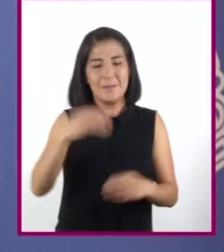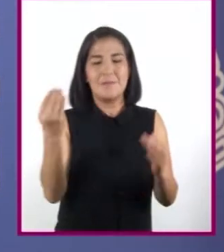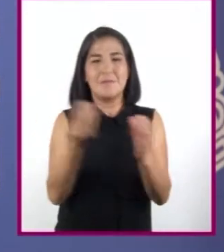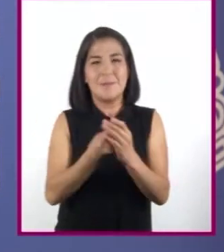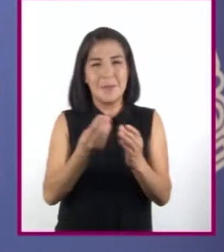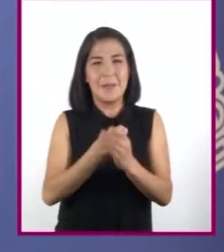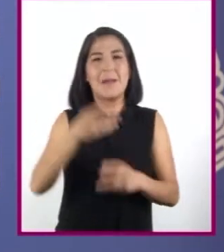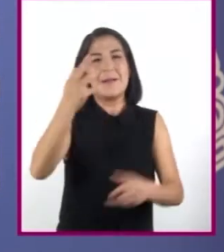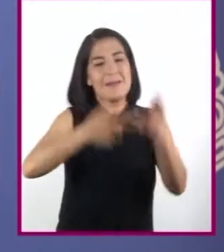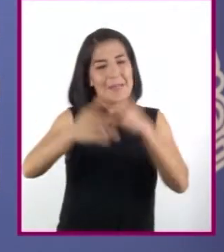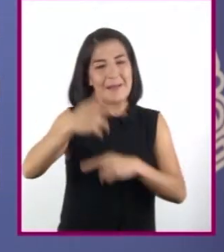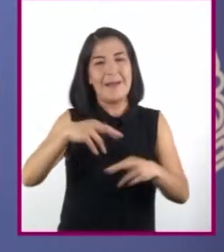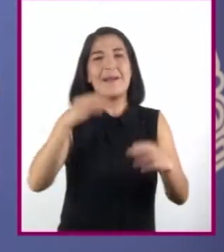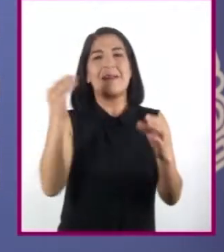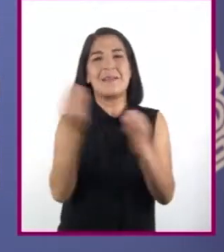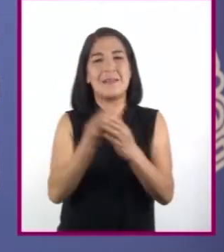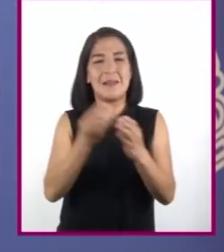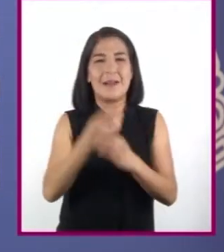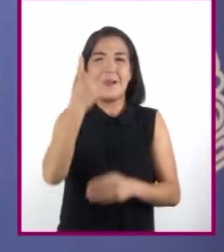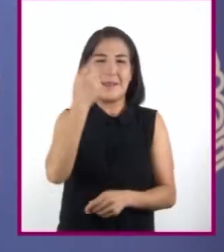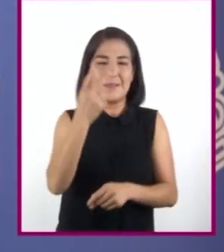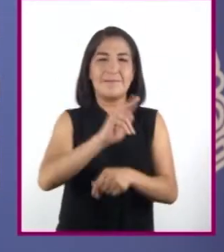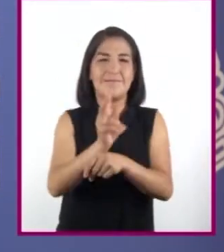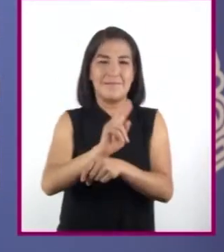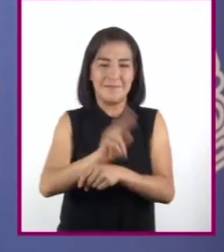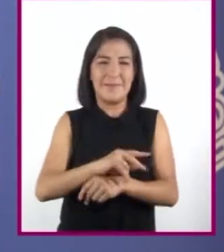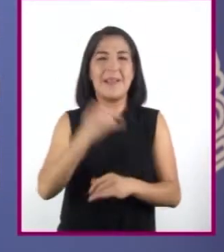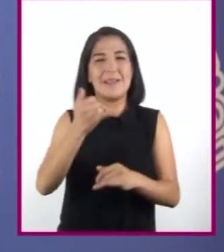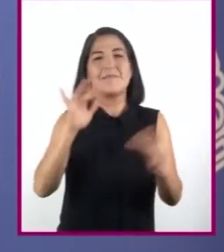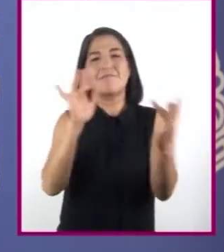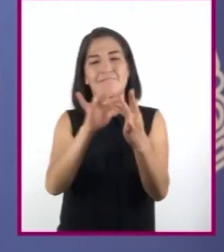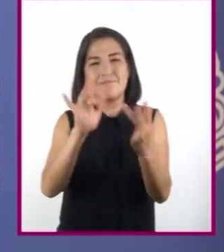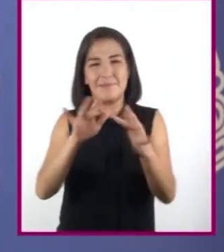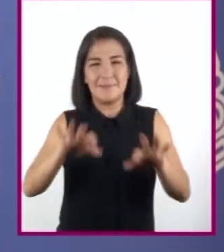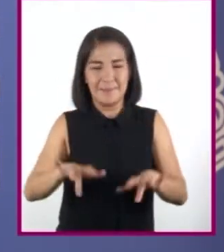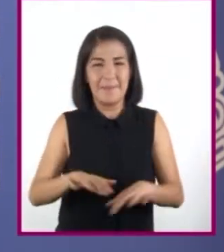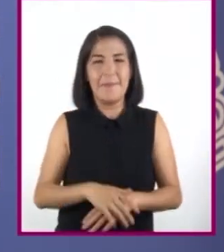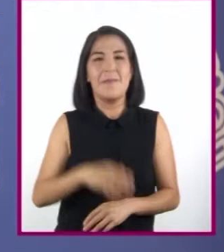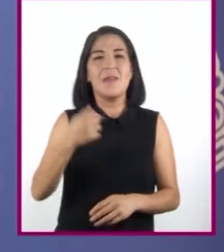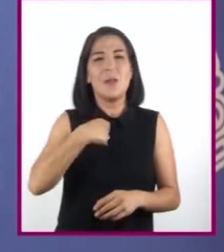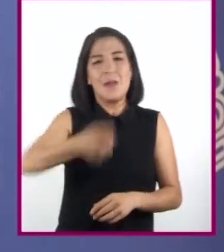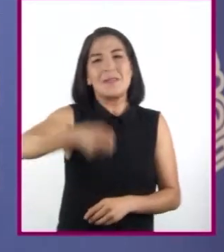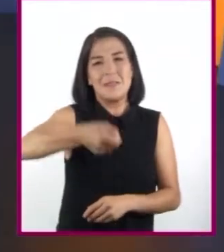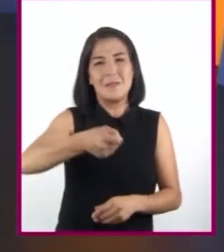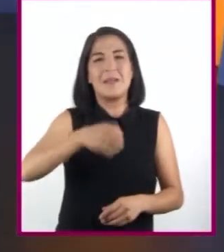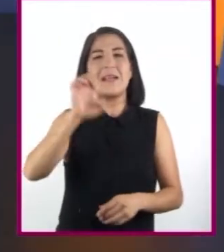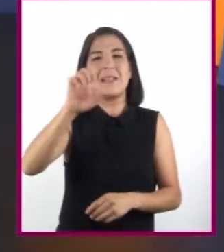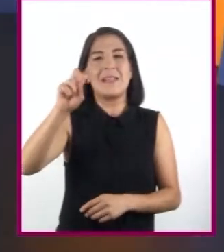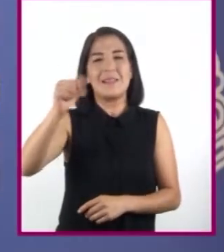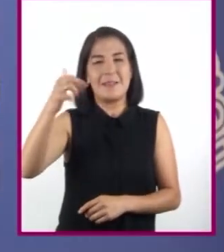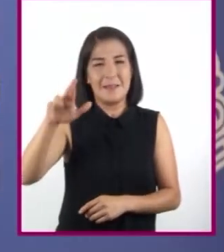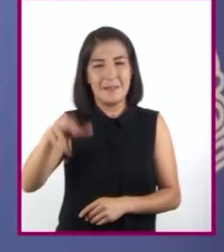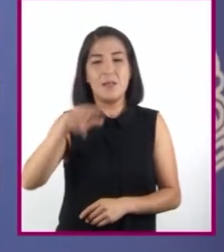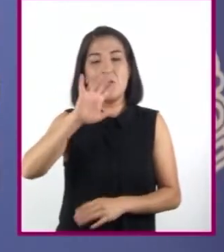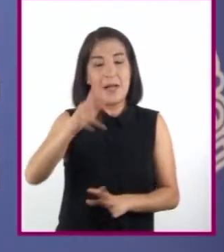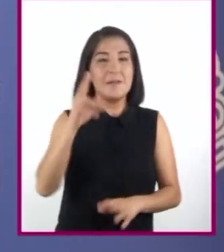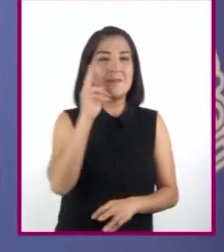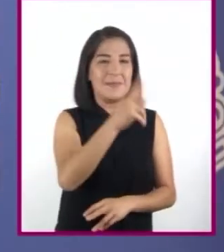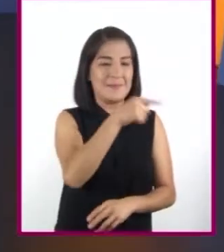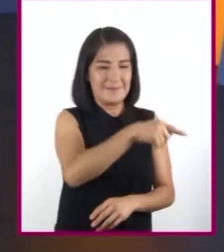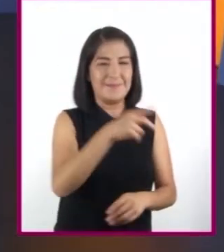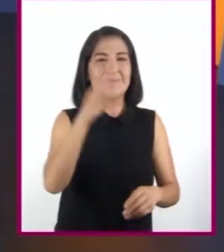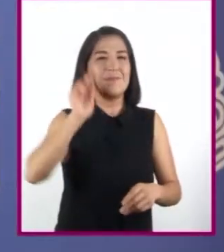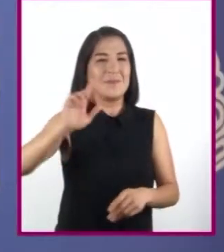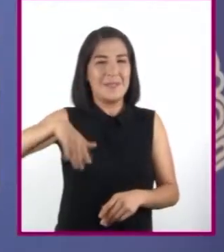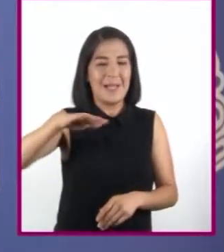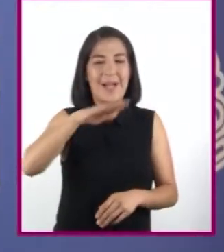programación de Regreso a Clases por Televisión en Línea. Los saluda su profesor Eric Ruiz Esástica. Como ya lo mencionó Leslie,